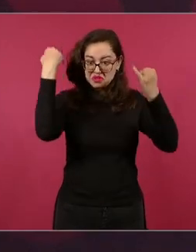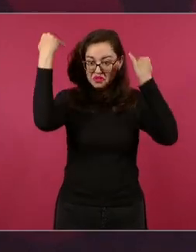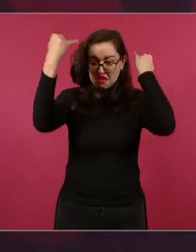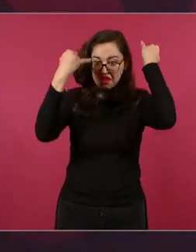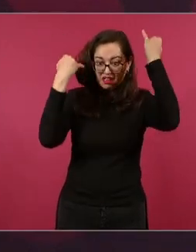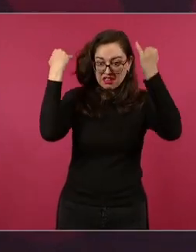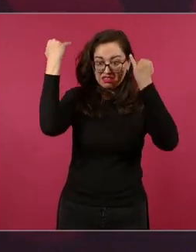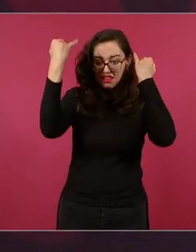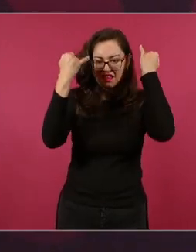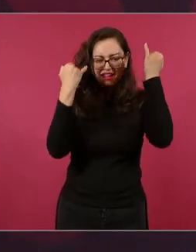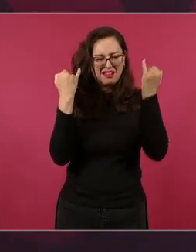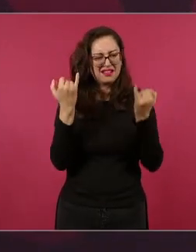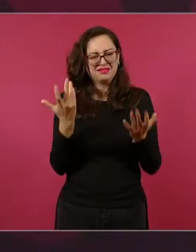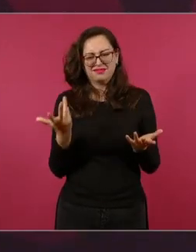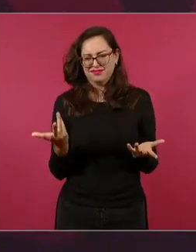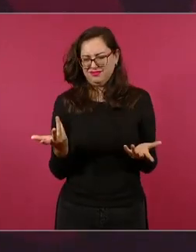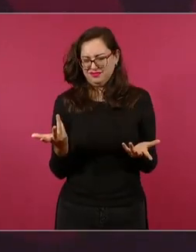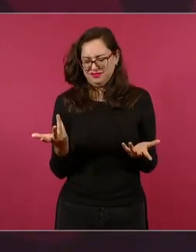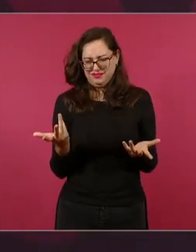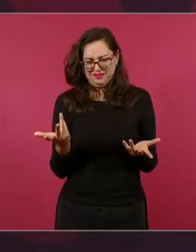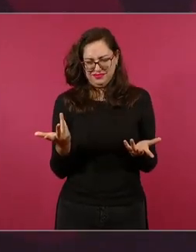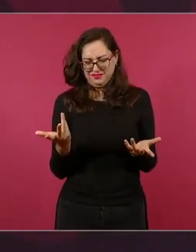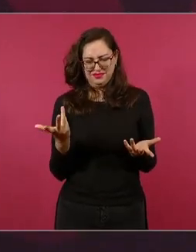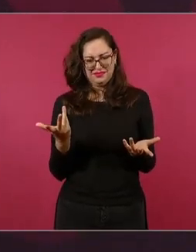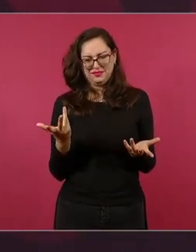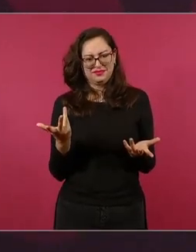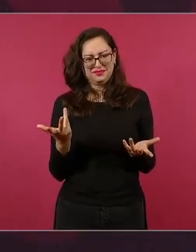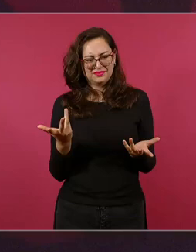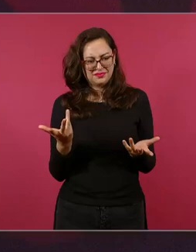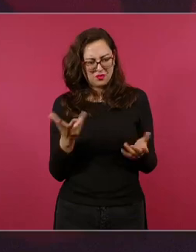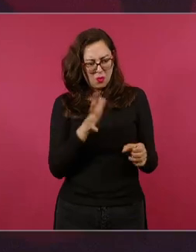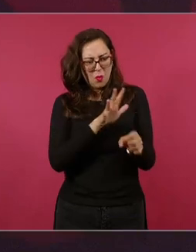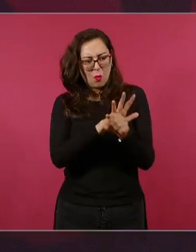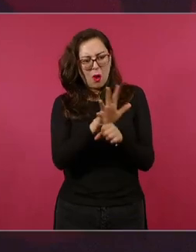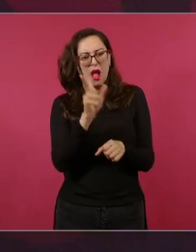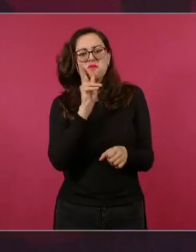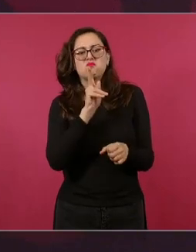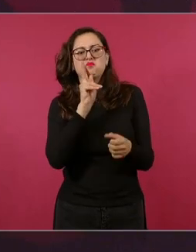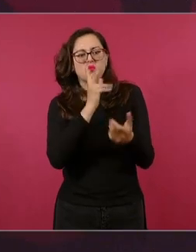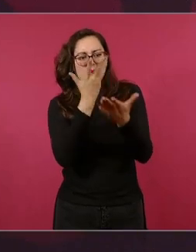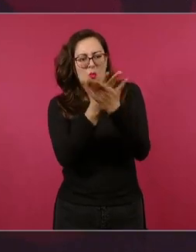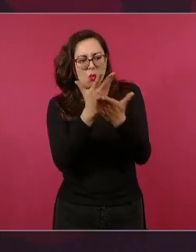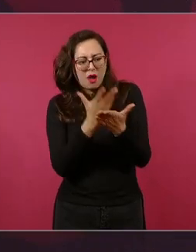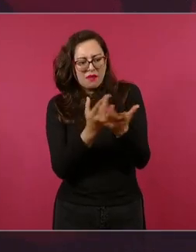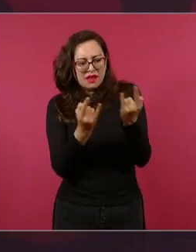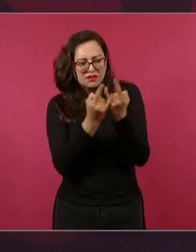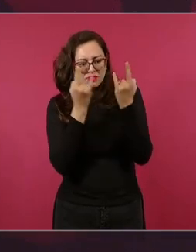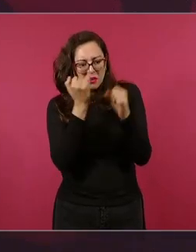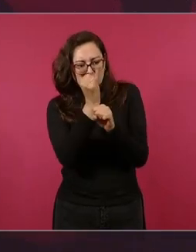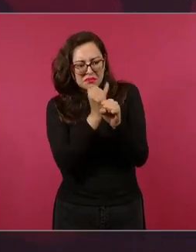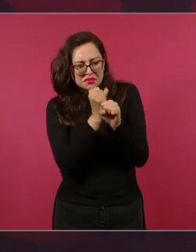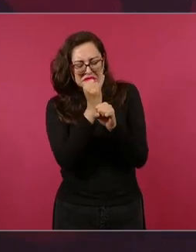sin ningún rigor histórico